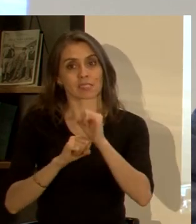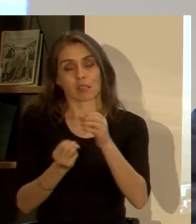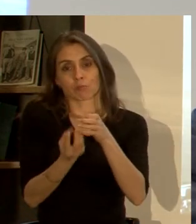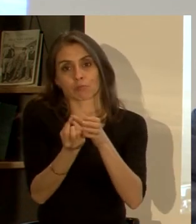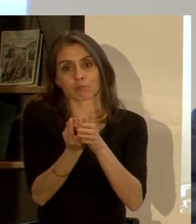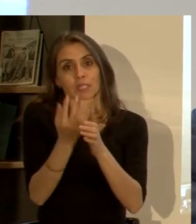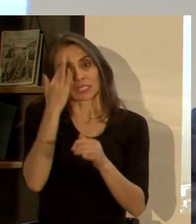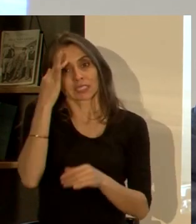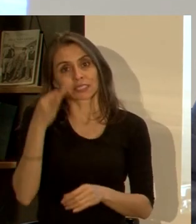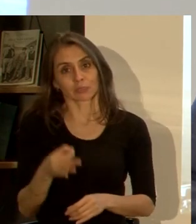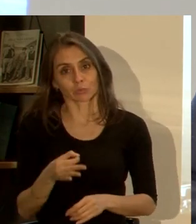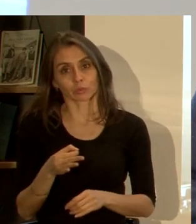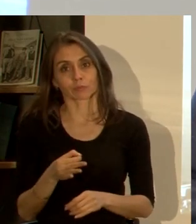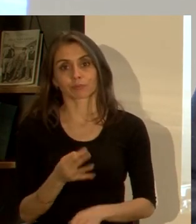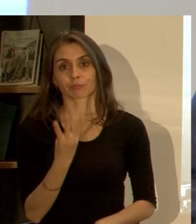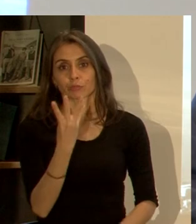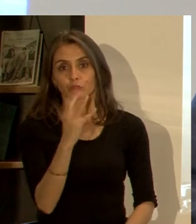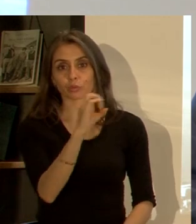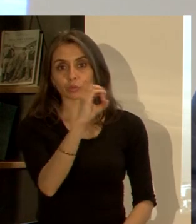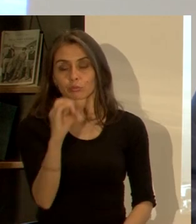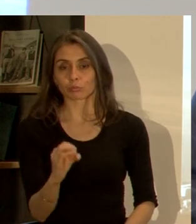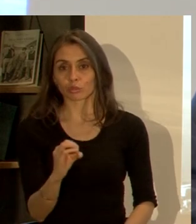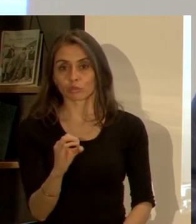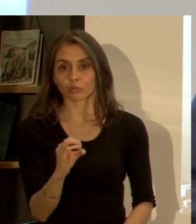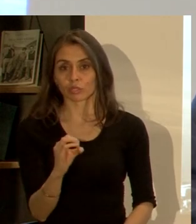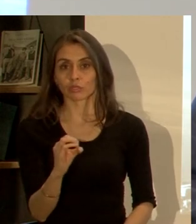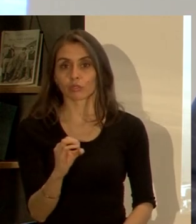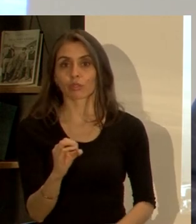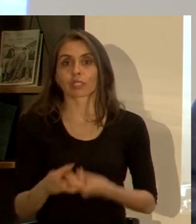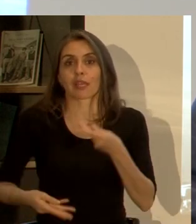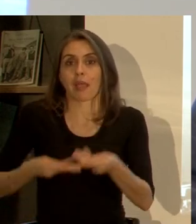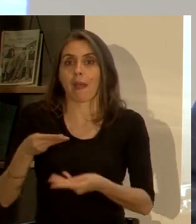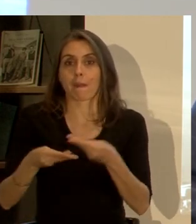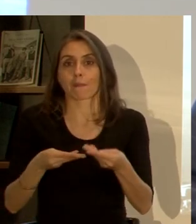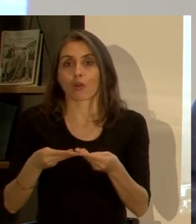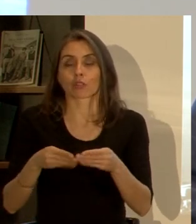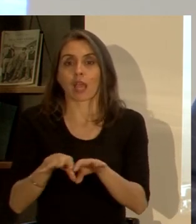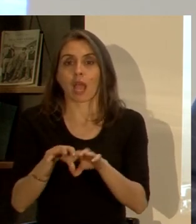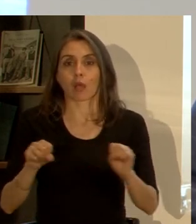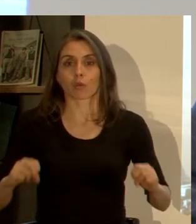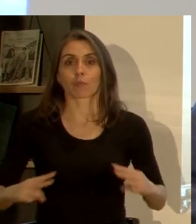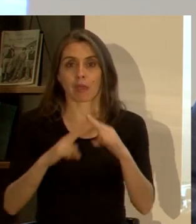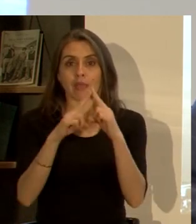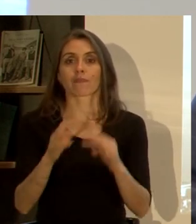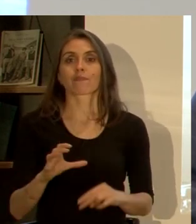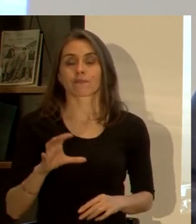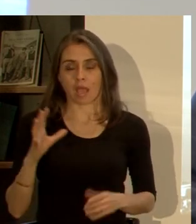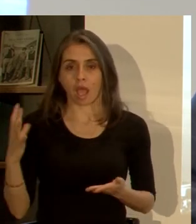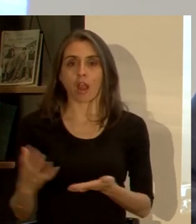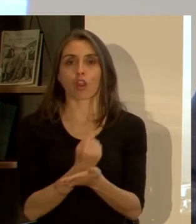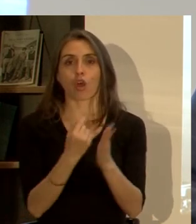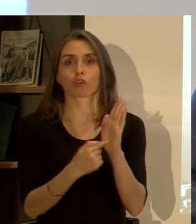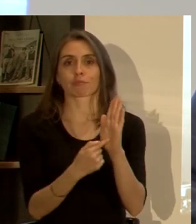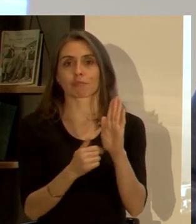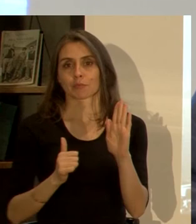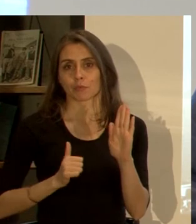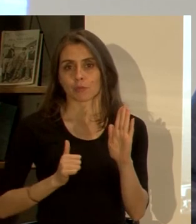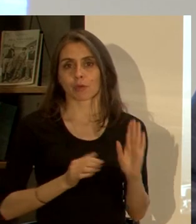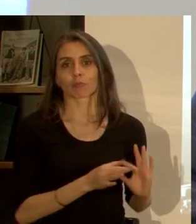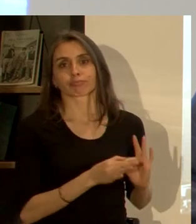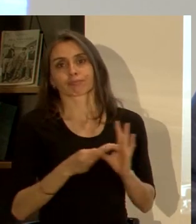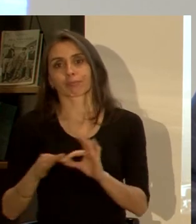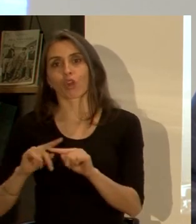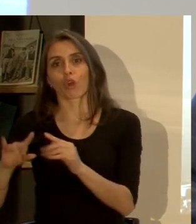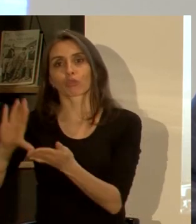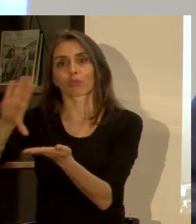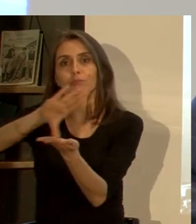tenemos la certeza de que el 40% de lo que había que aportarle al acuerdo de París se va a lograr y eso se une a lo que